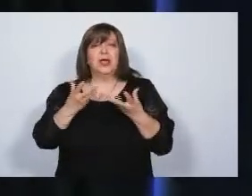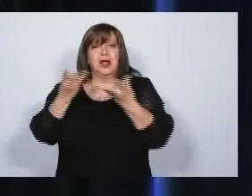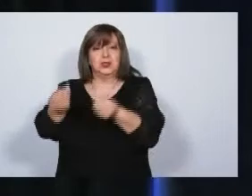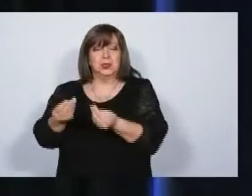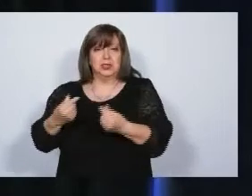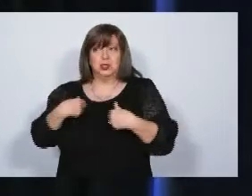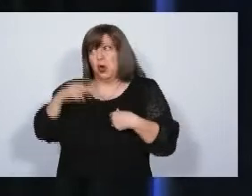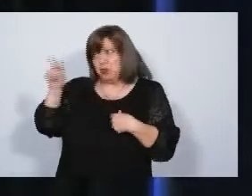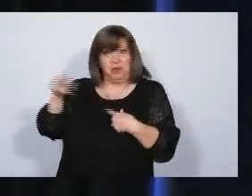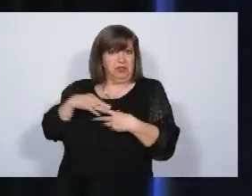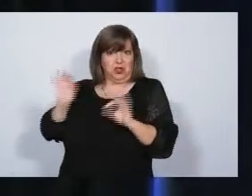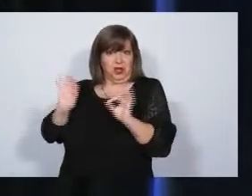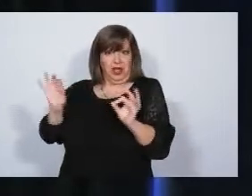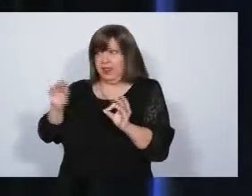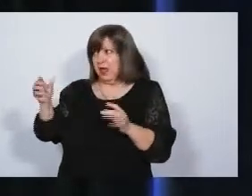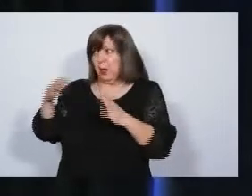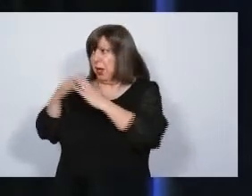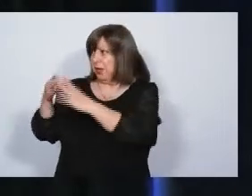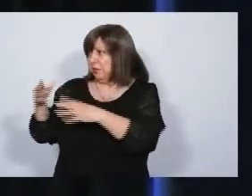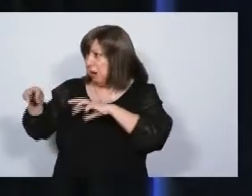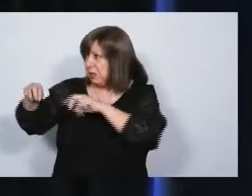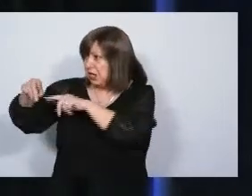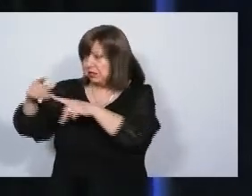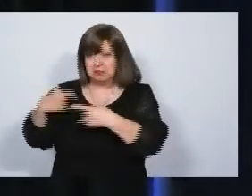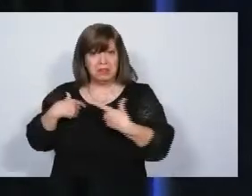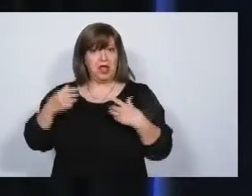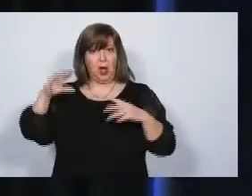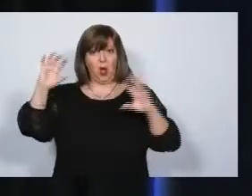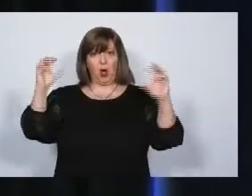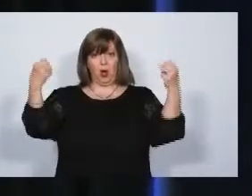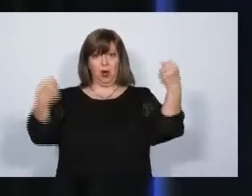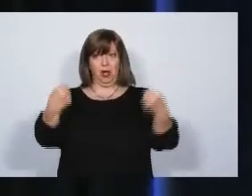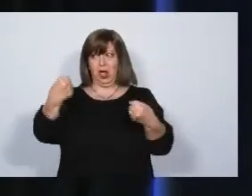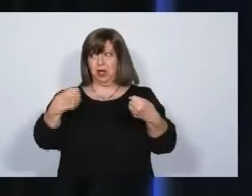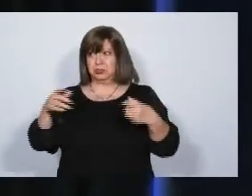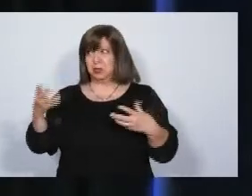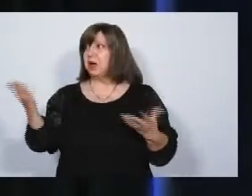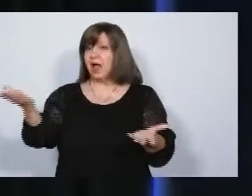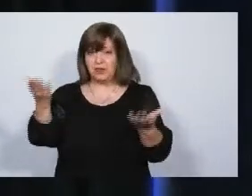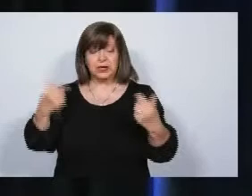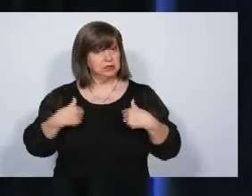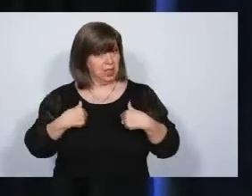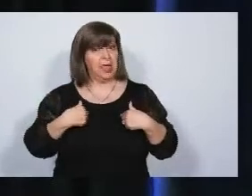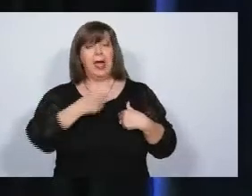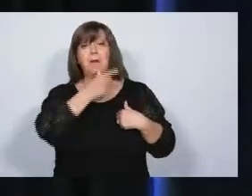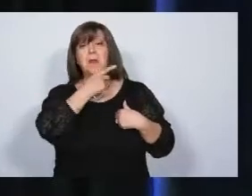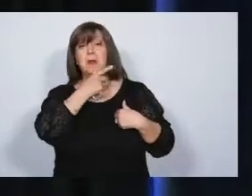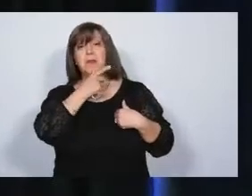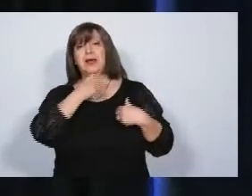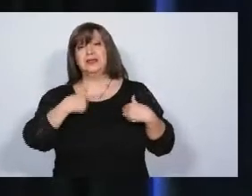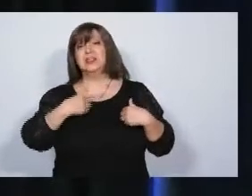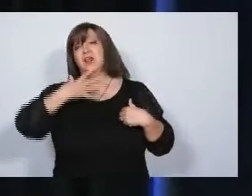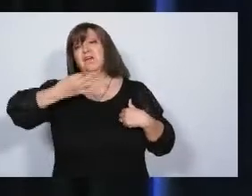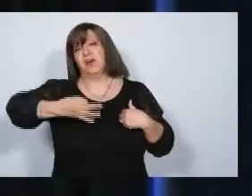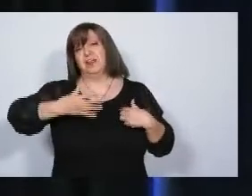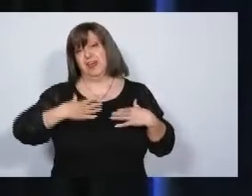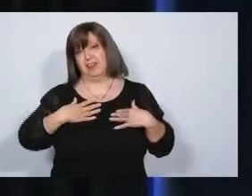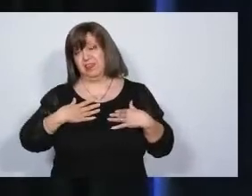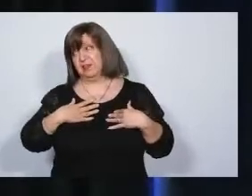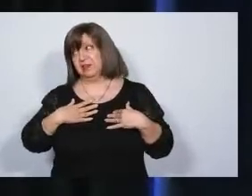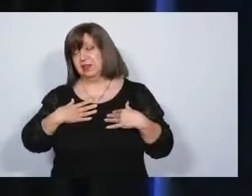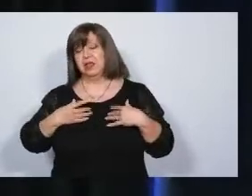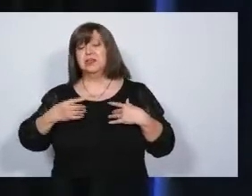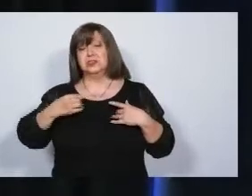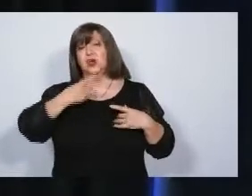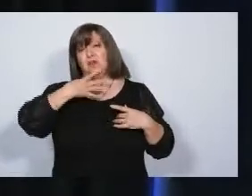Yo no lo he visto ellos en los barrios. No lo he visto patrullando en los barrios. A mí me parece que tenemos que tener sinceridad. Es cierto